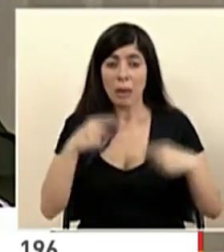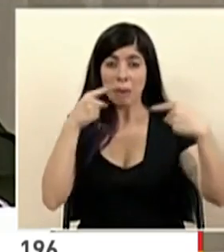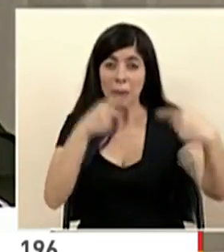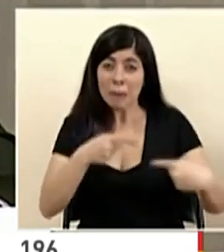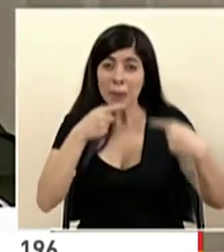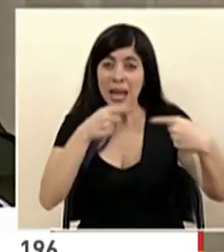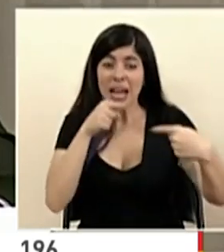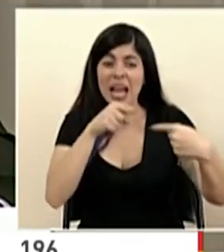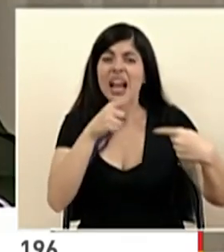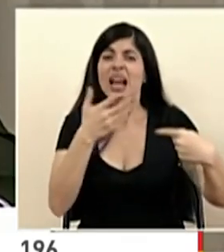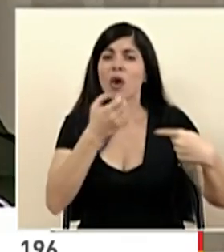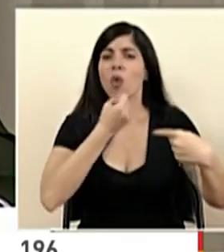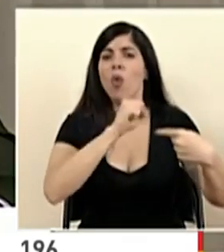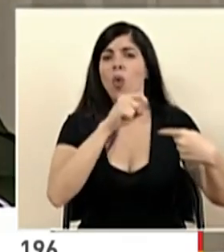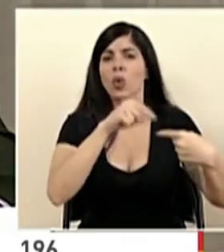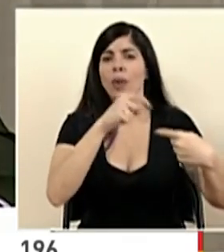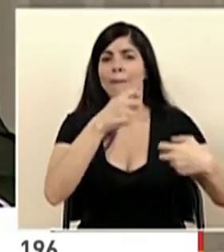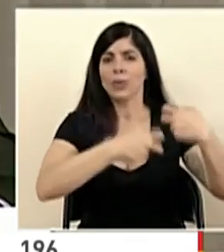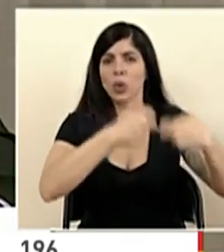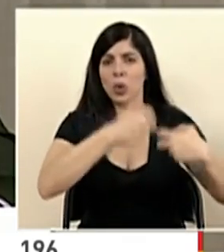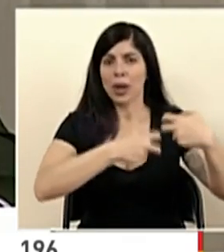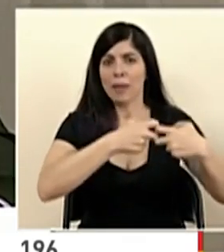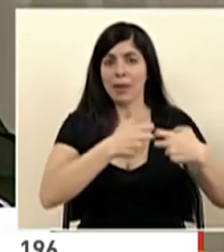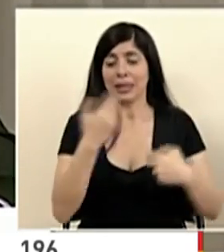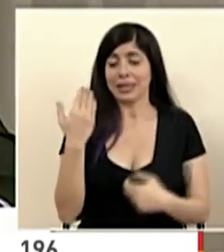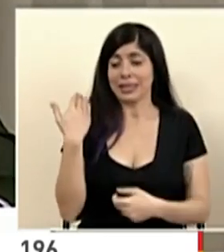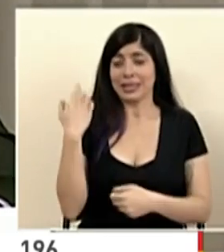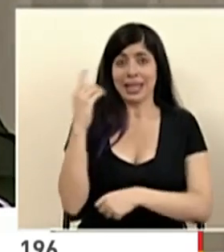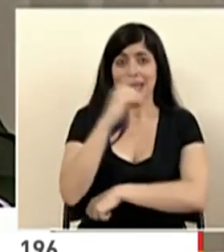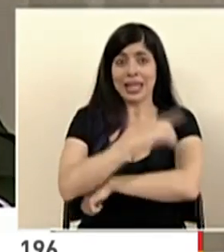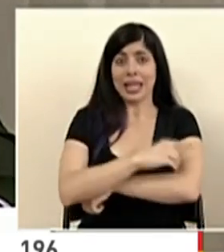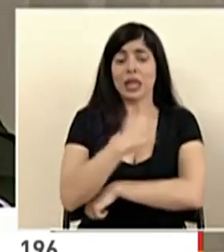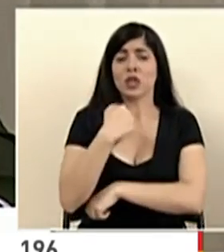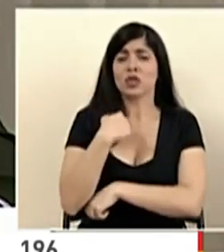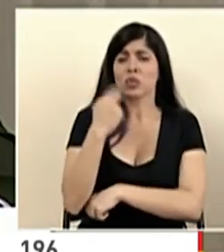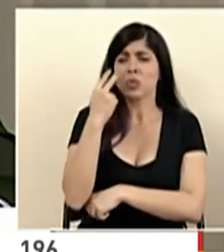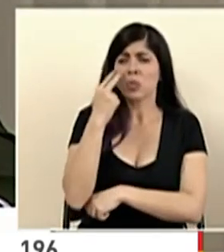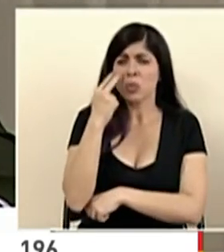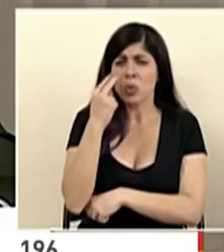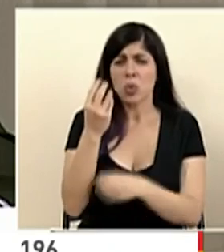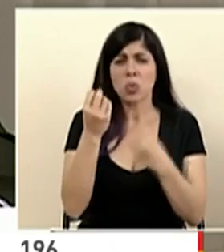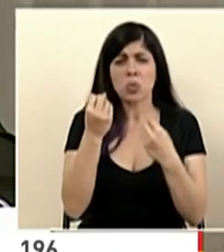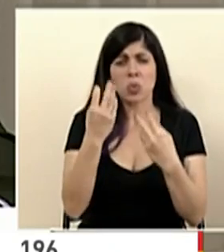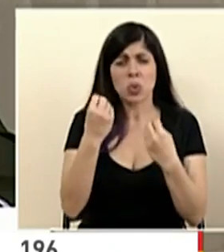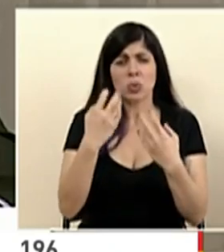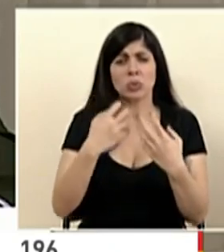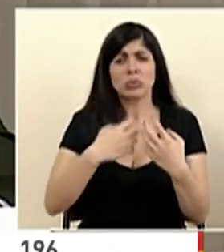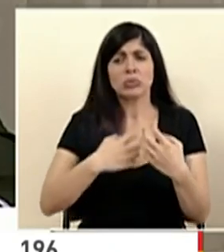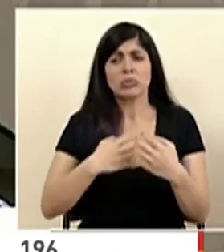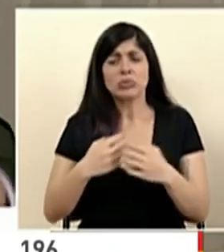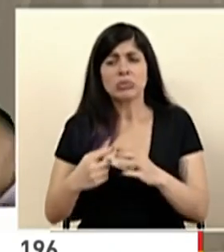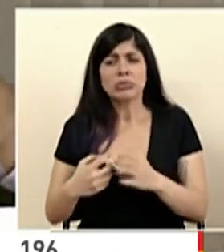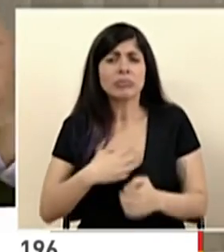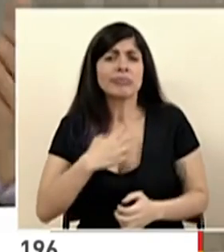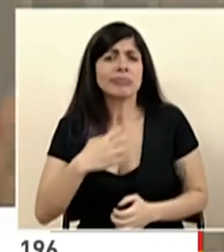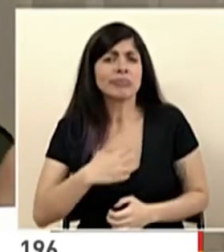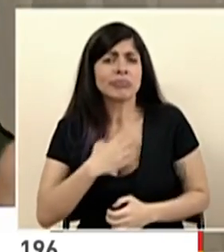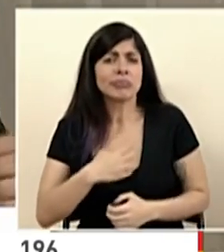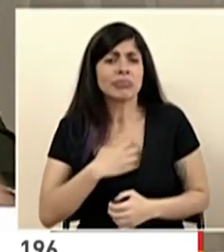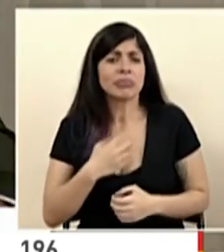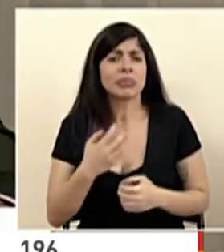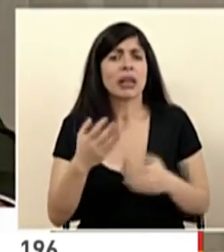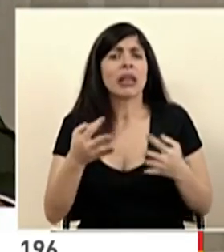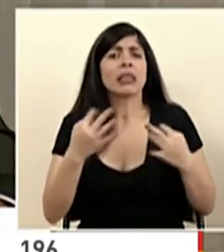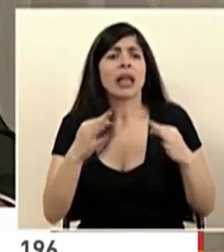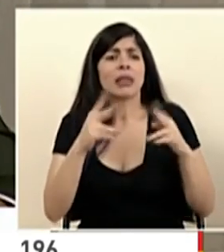contra los problemas. En días recientes he visto muchas manifestaciones que procuran la